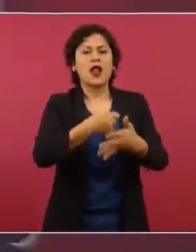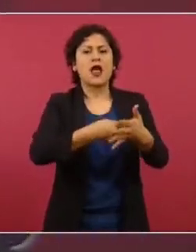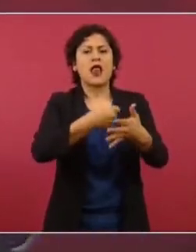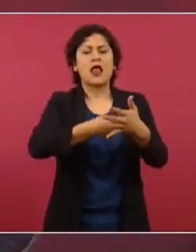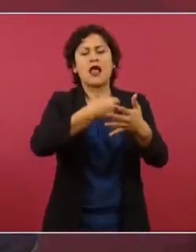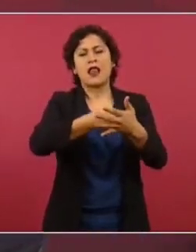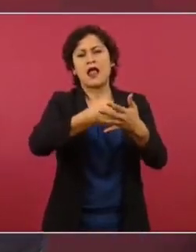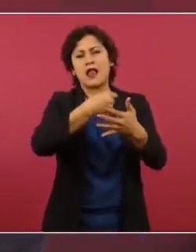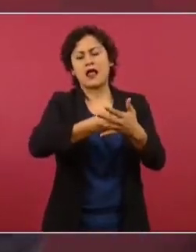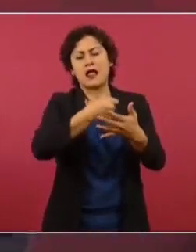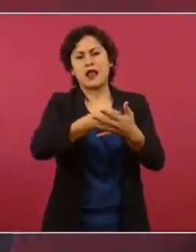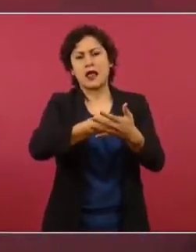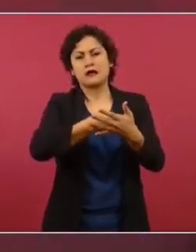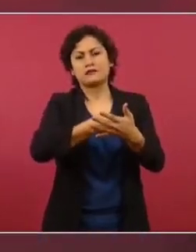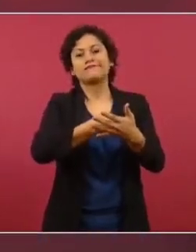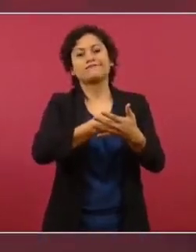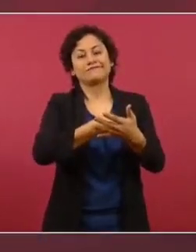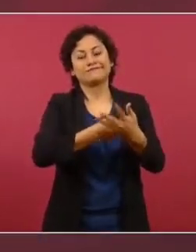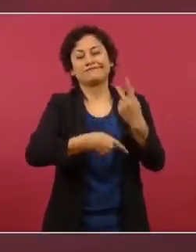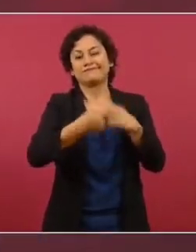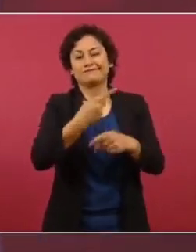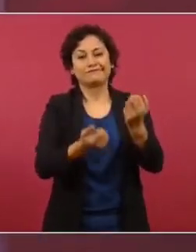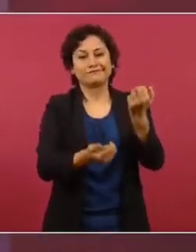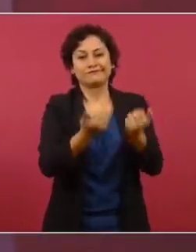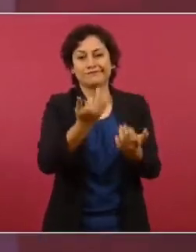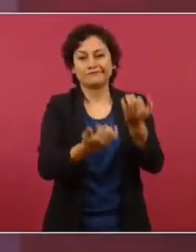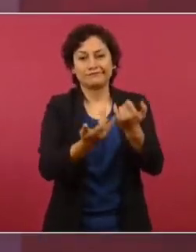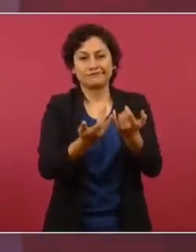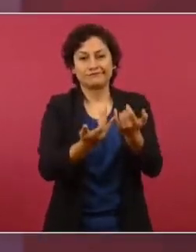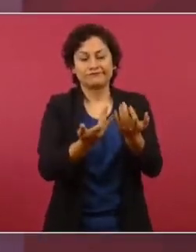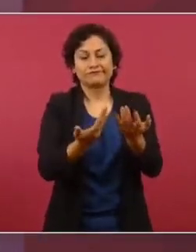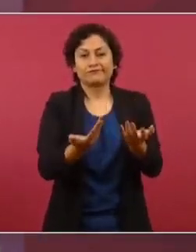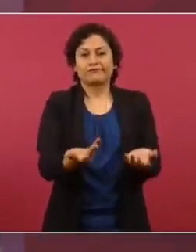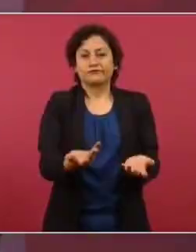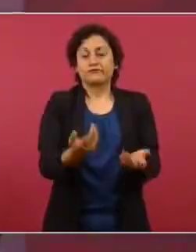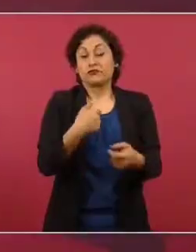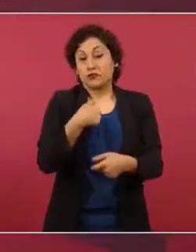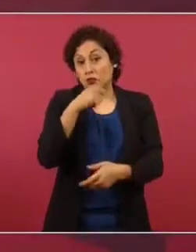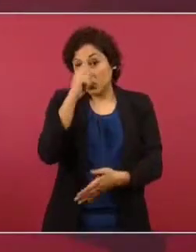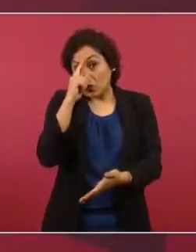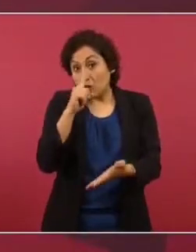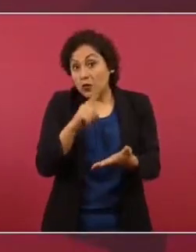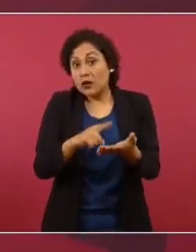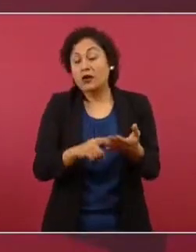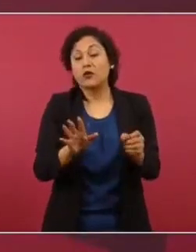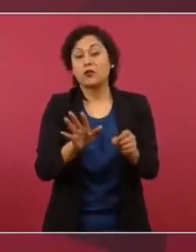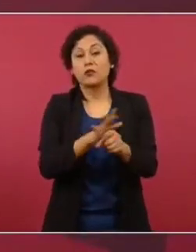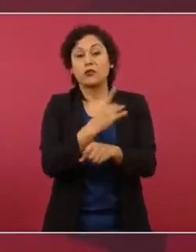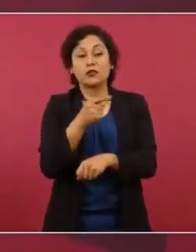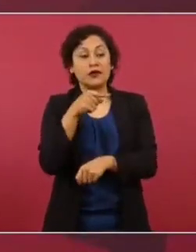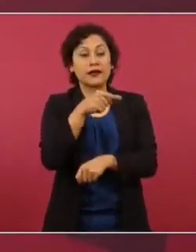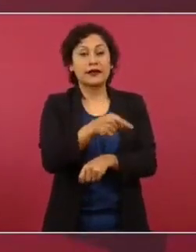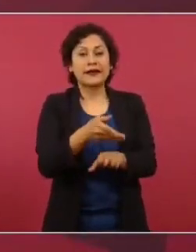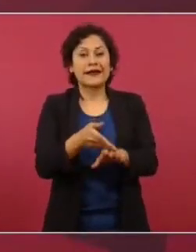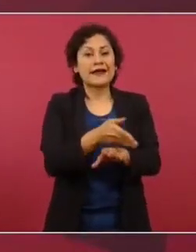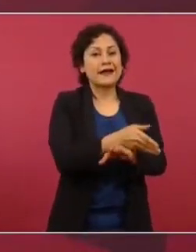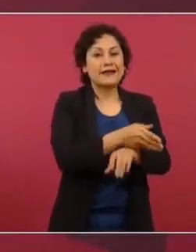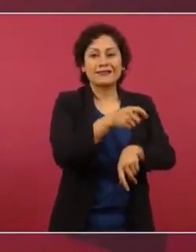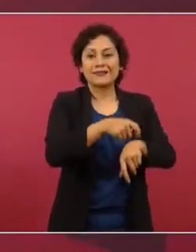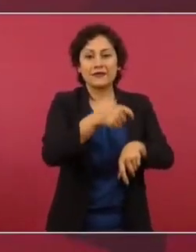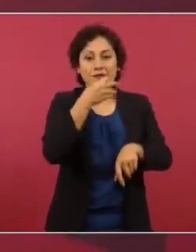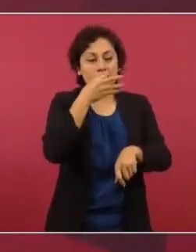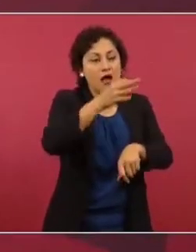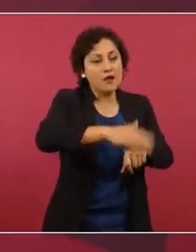se enteraron de que iban a ser deportados, movilizados, y